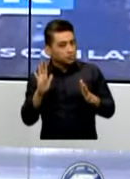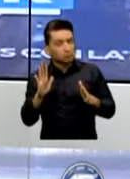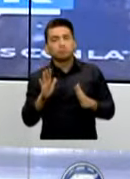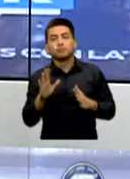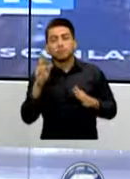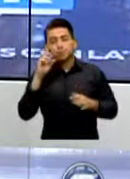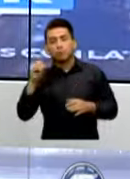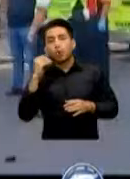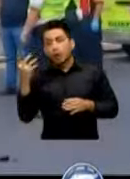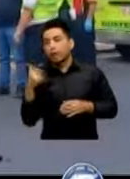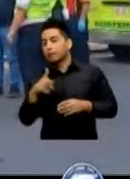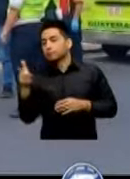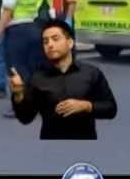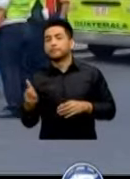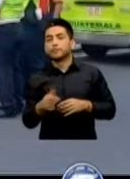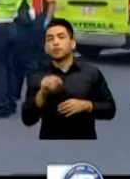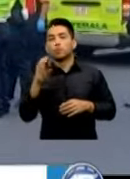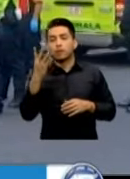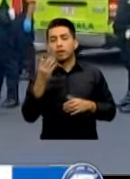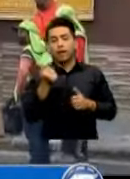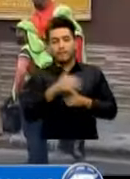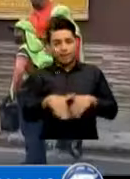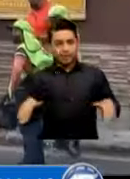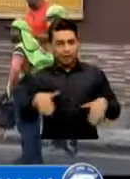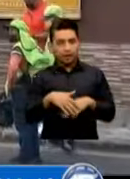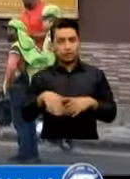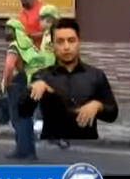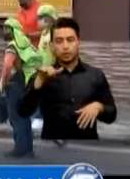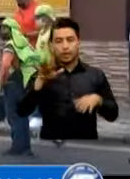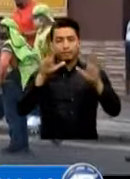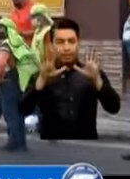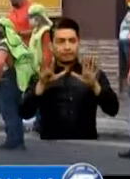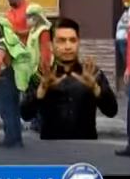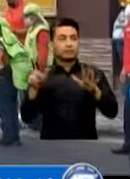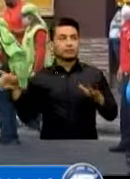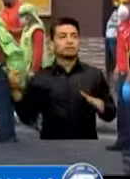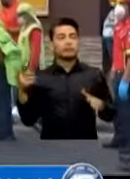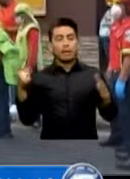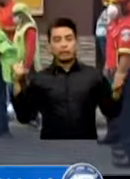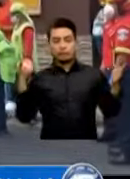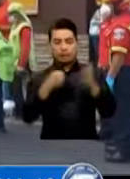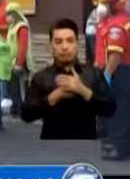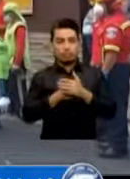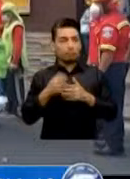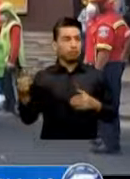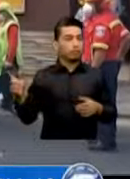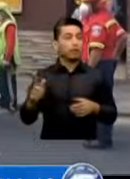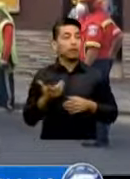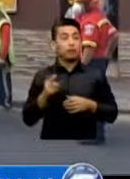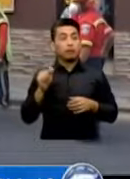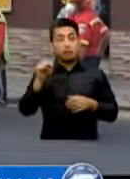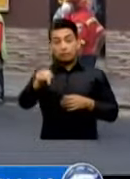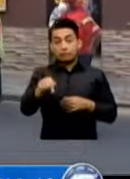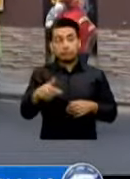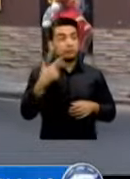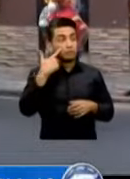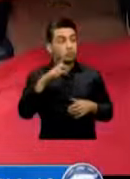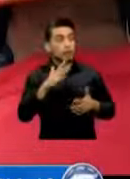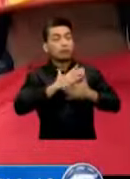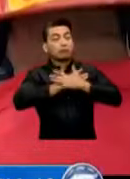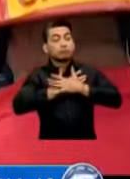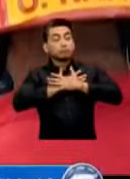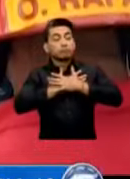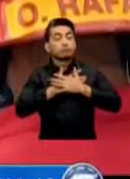Venida Y 19 Calles De La Zona 10 Capitalina Se Registró Un Accidente De Tránsito Y A La Llegada De Paramédicos De Bomberos